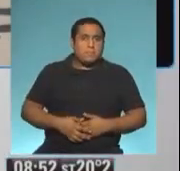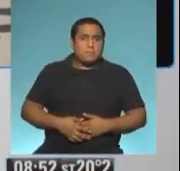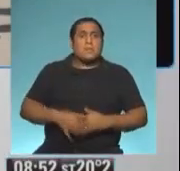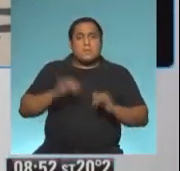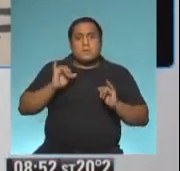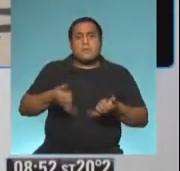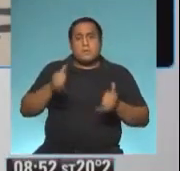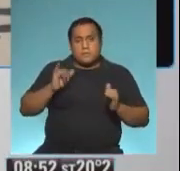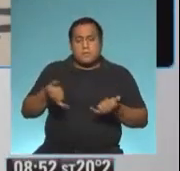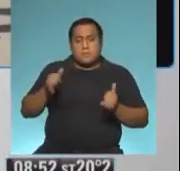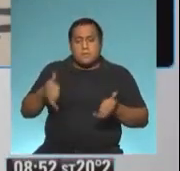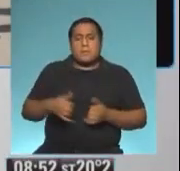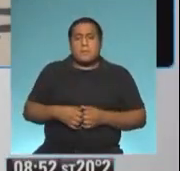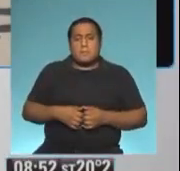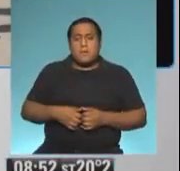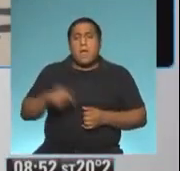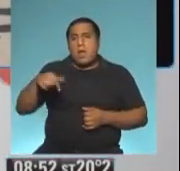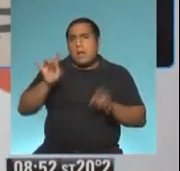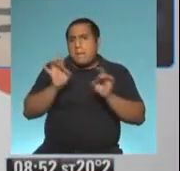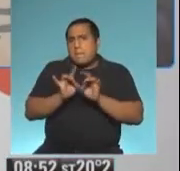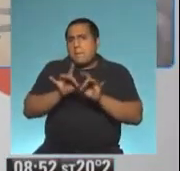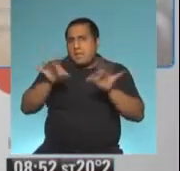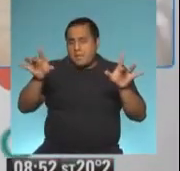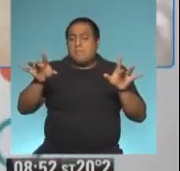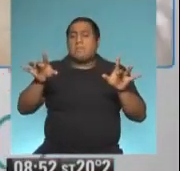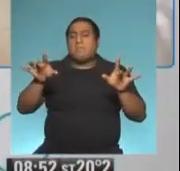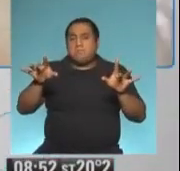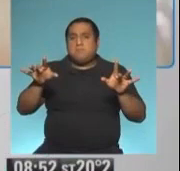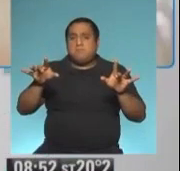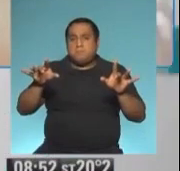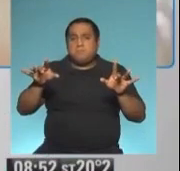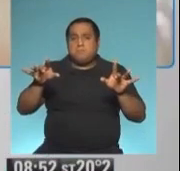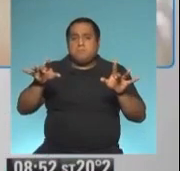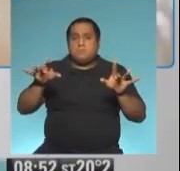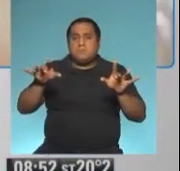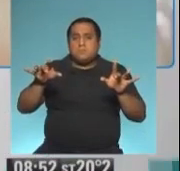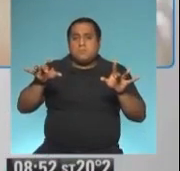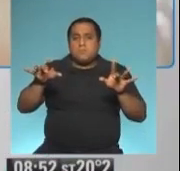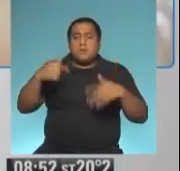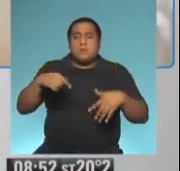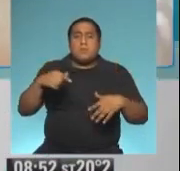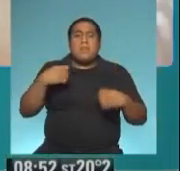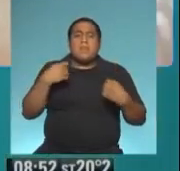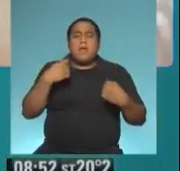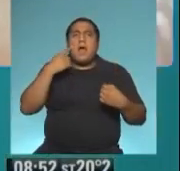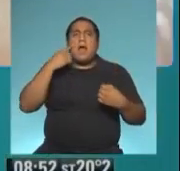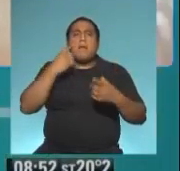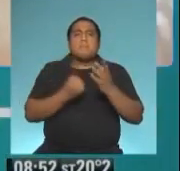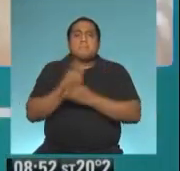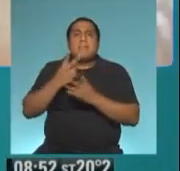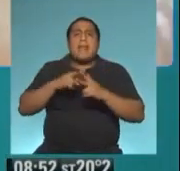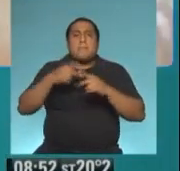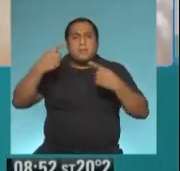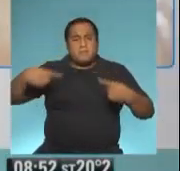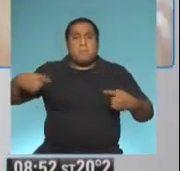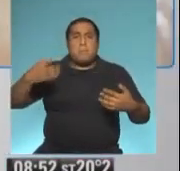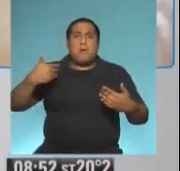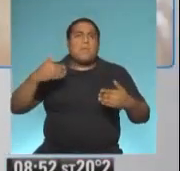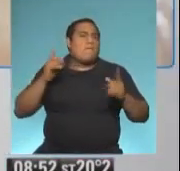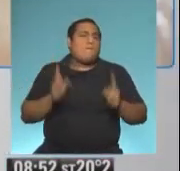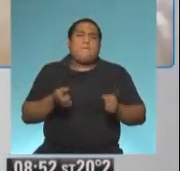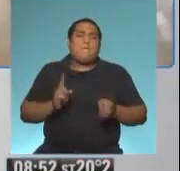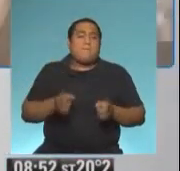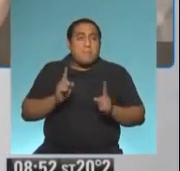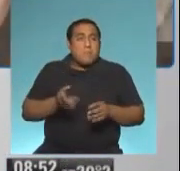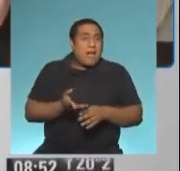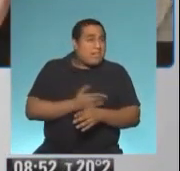Sí, esta pandemia generó un montón de herramientas que llegaron para quedarse, como vos